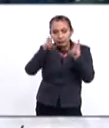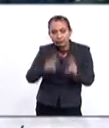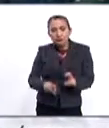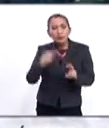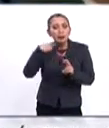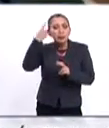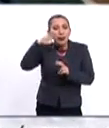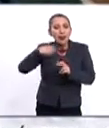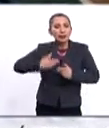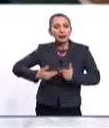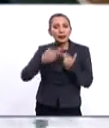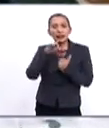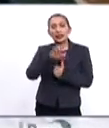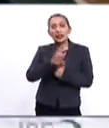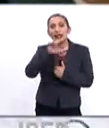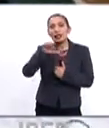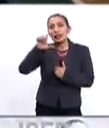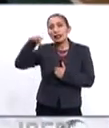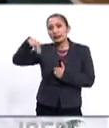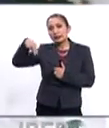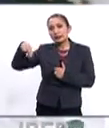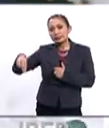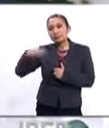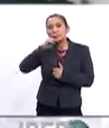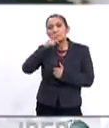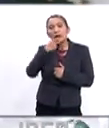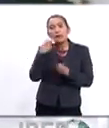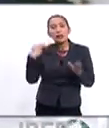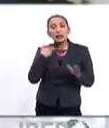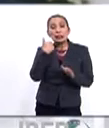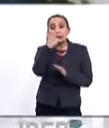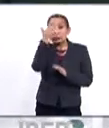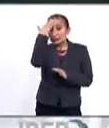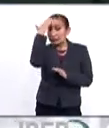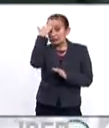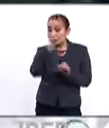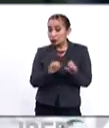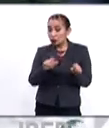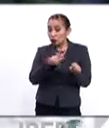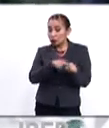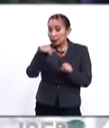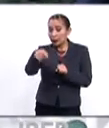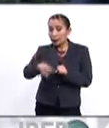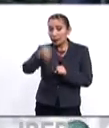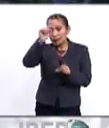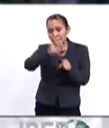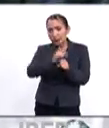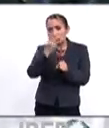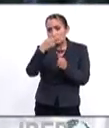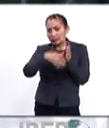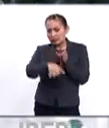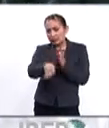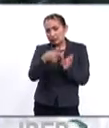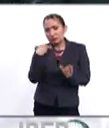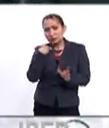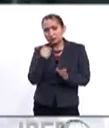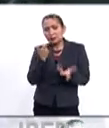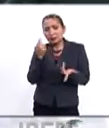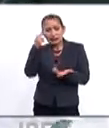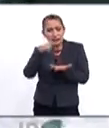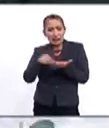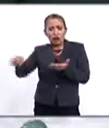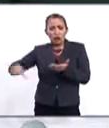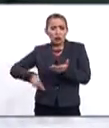negociaciones. El ELN también se refirió al asesinato de seis líderes sociales en la primera semana del 2019 y